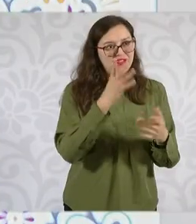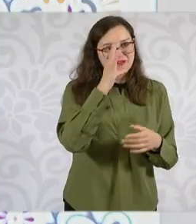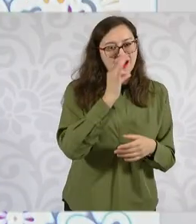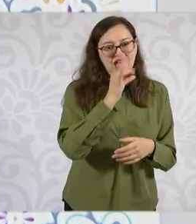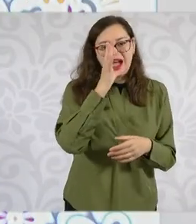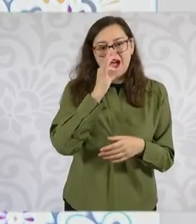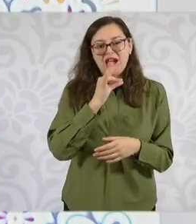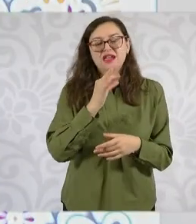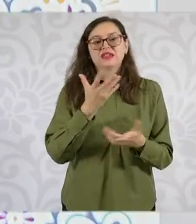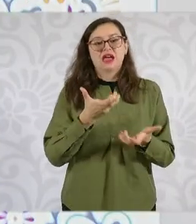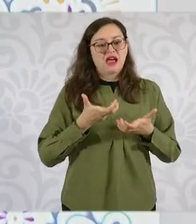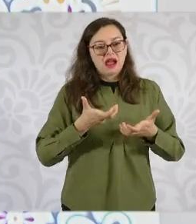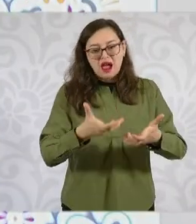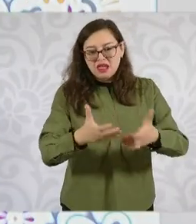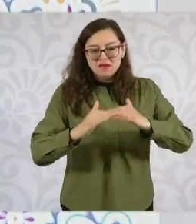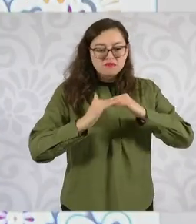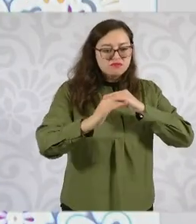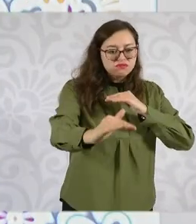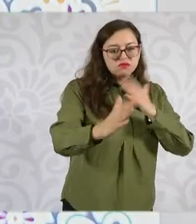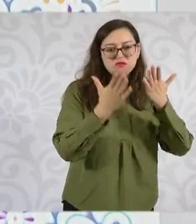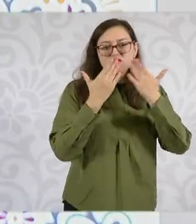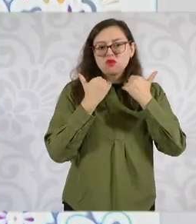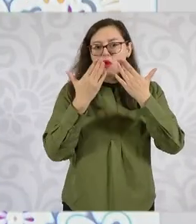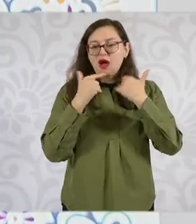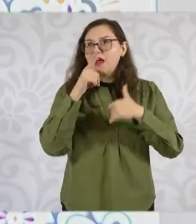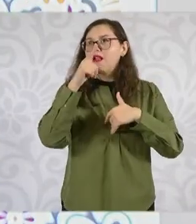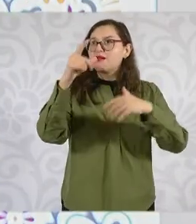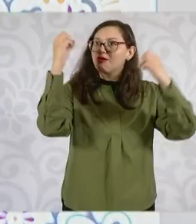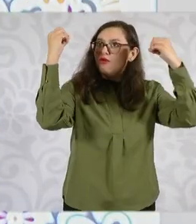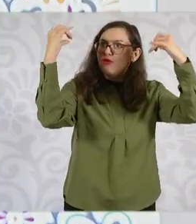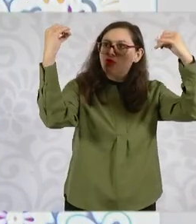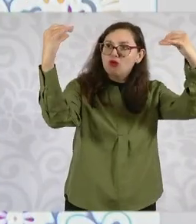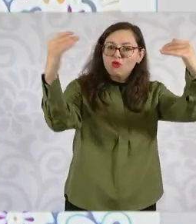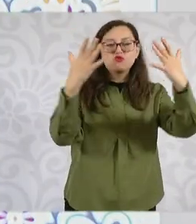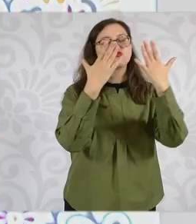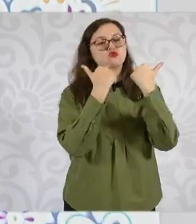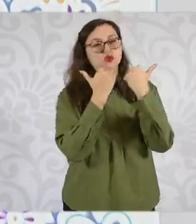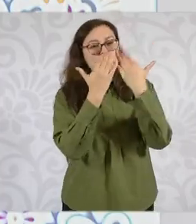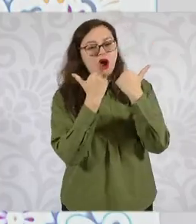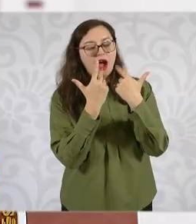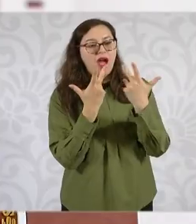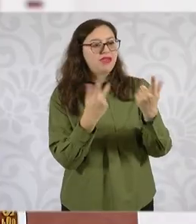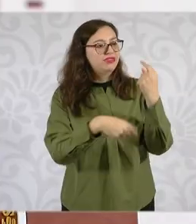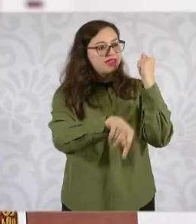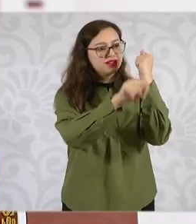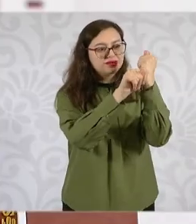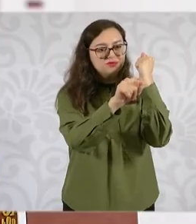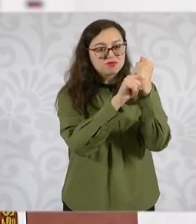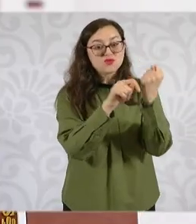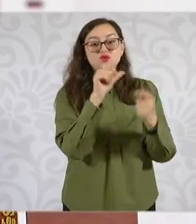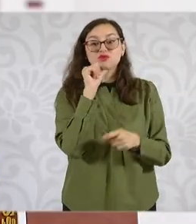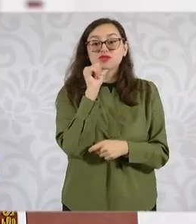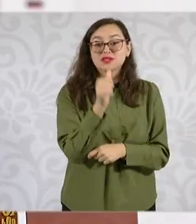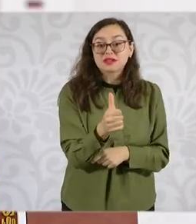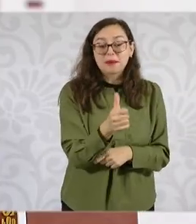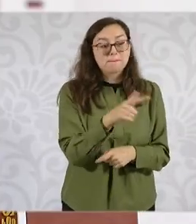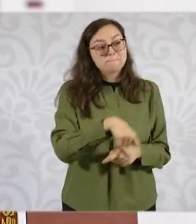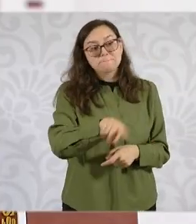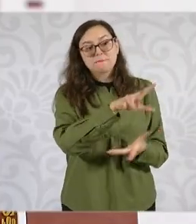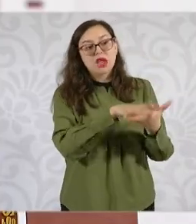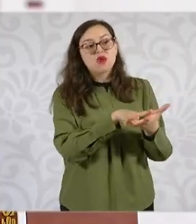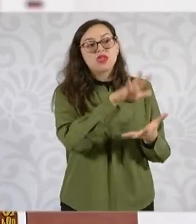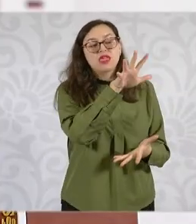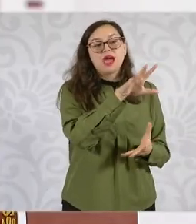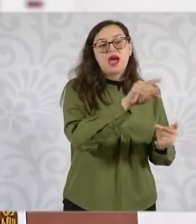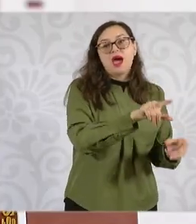iluminación pública, movilidad. Muchos de las familias que viven ahí trabajan en la Ciudad de México